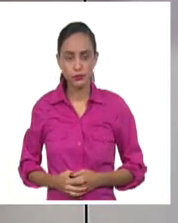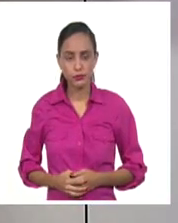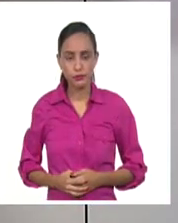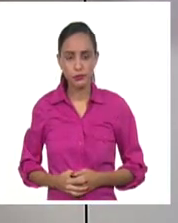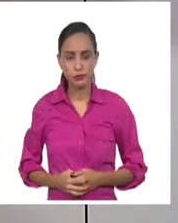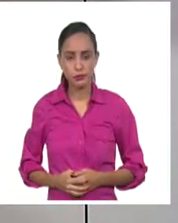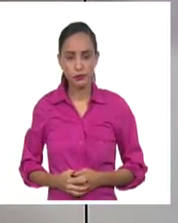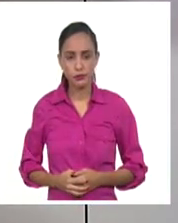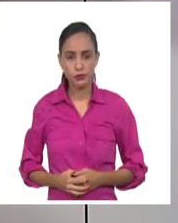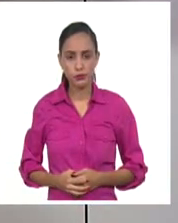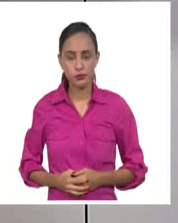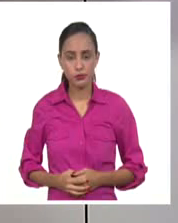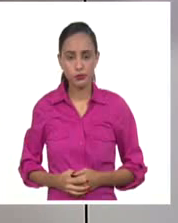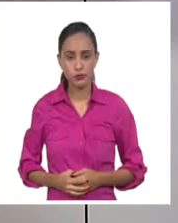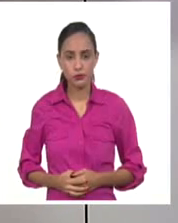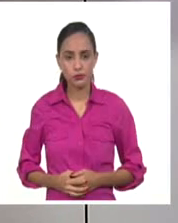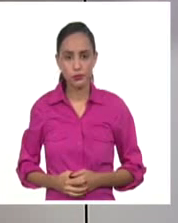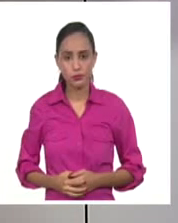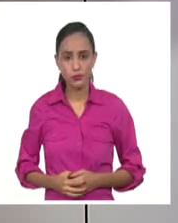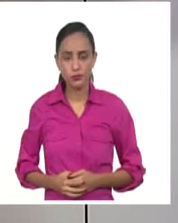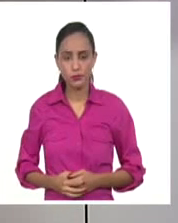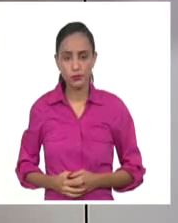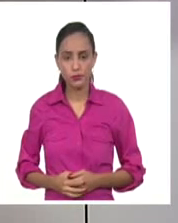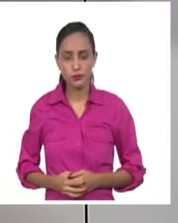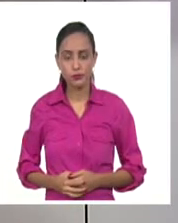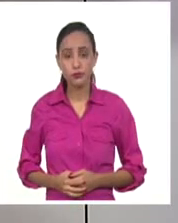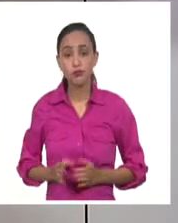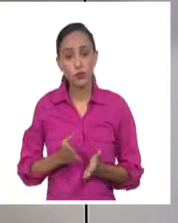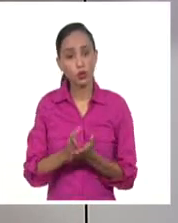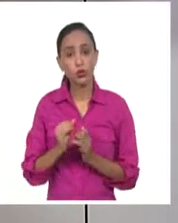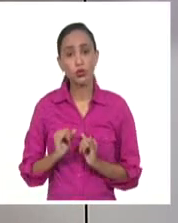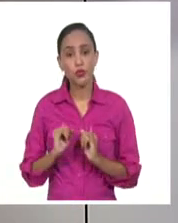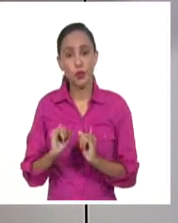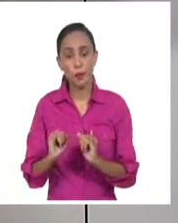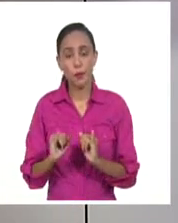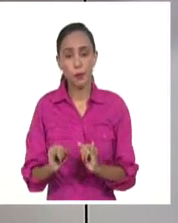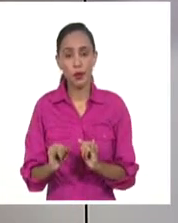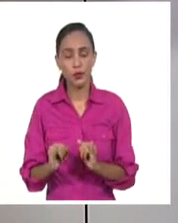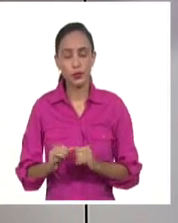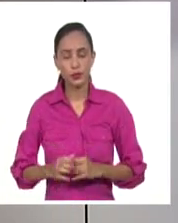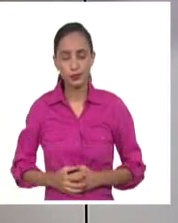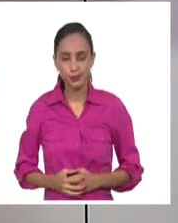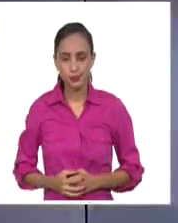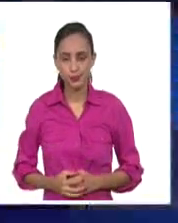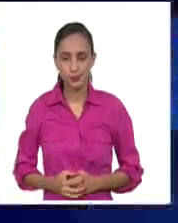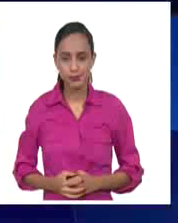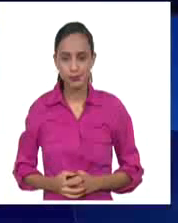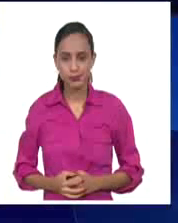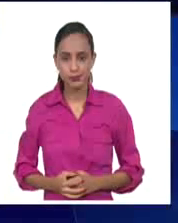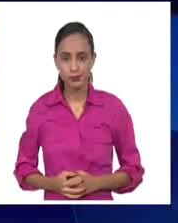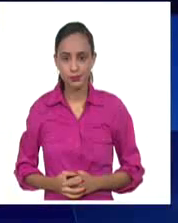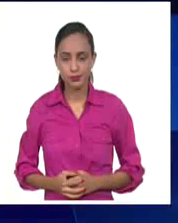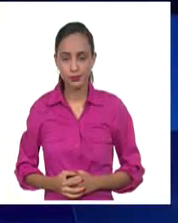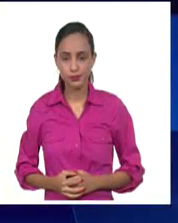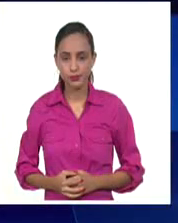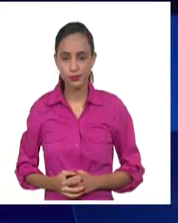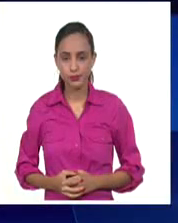poco o nada en la acción. Manténgase informado, la verdad necesita de nosotros. Talía, buenas noches. Gracias.